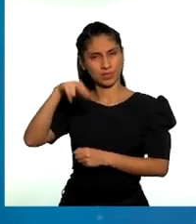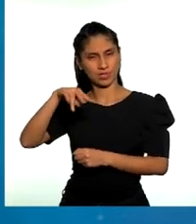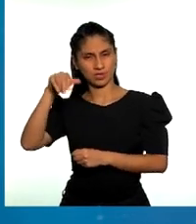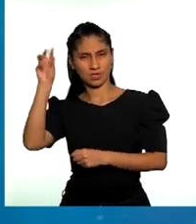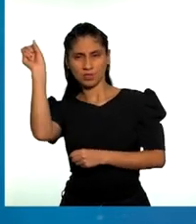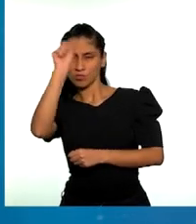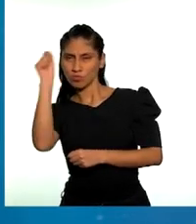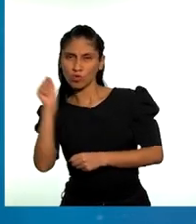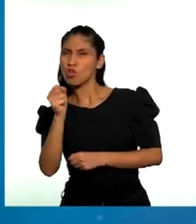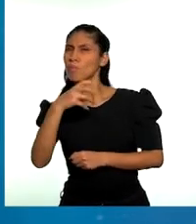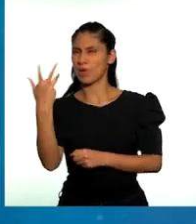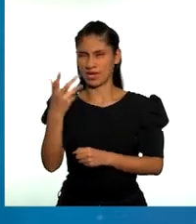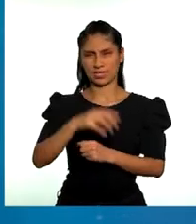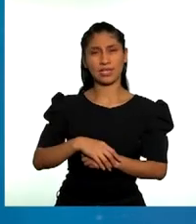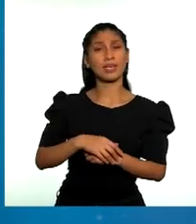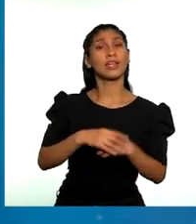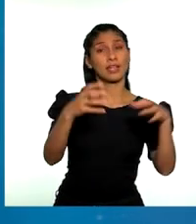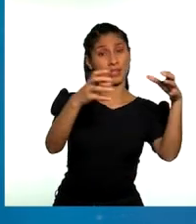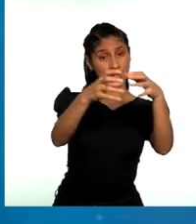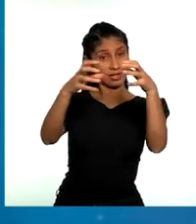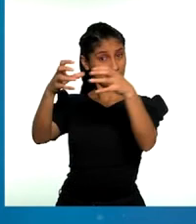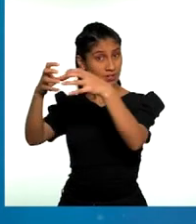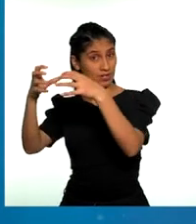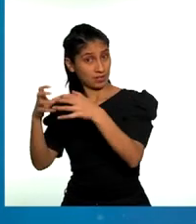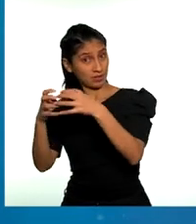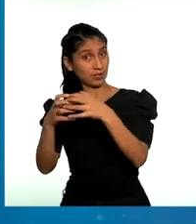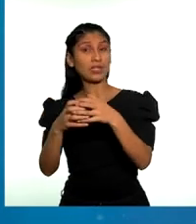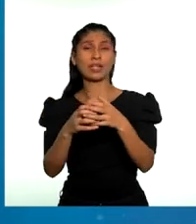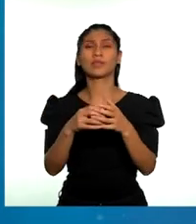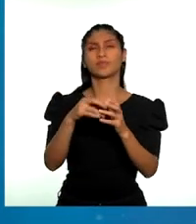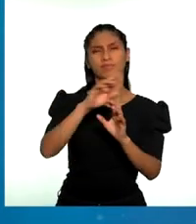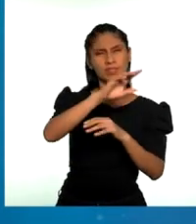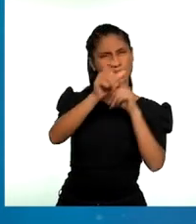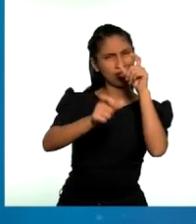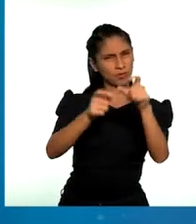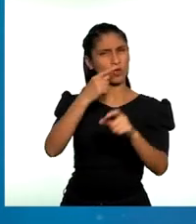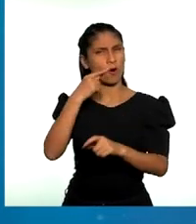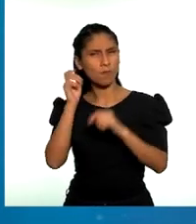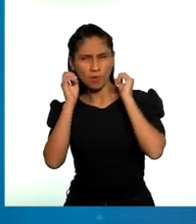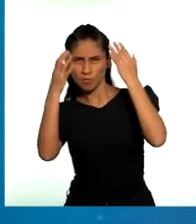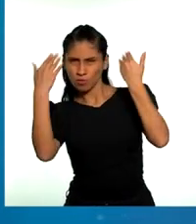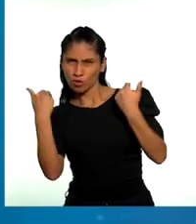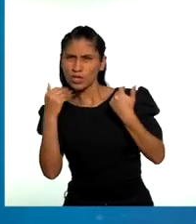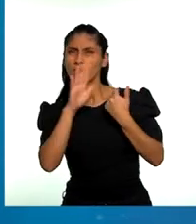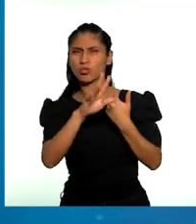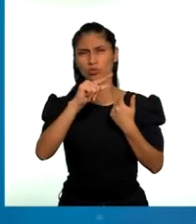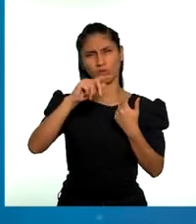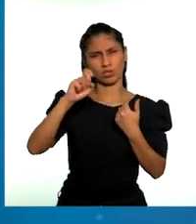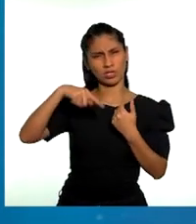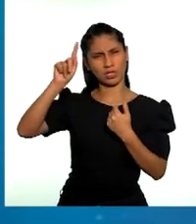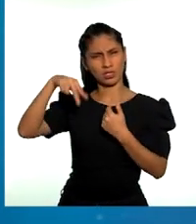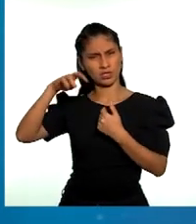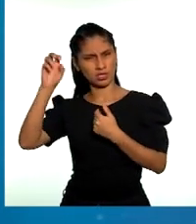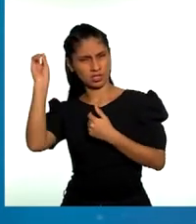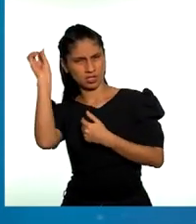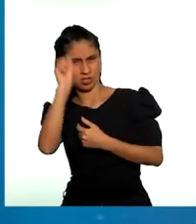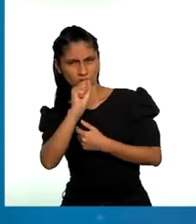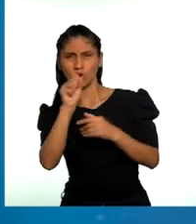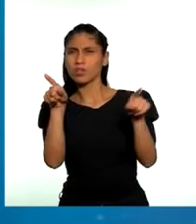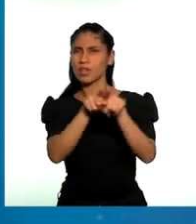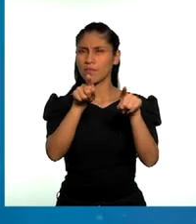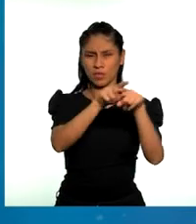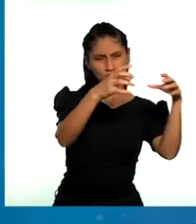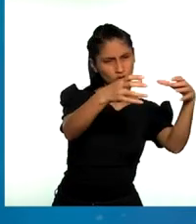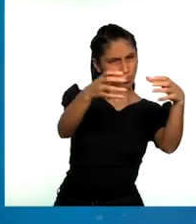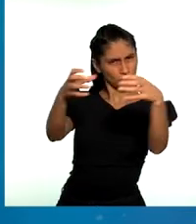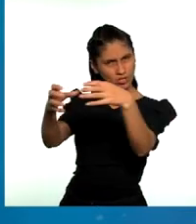la representación de género, comunidades campesinas y nativas y pueblos